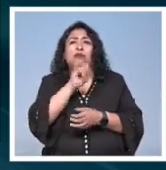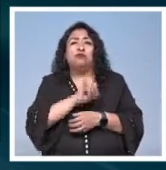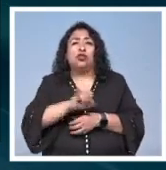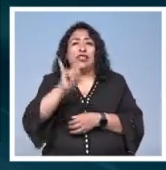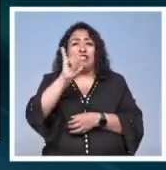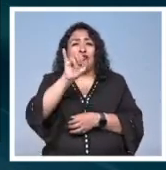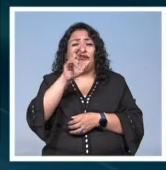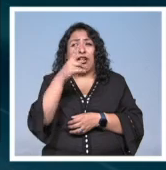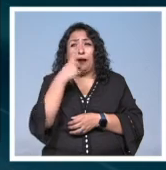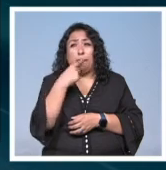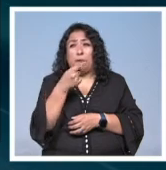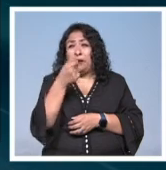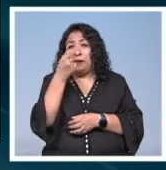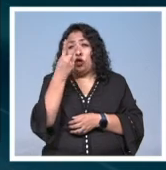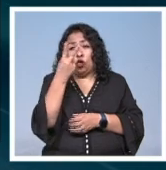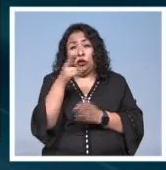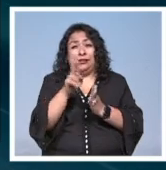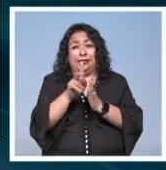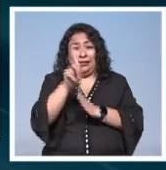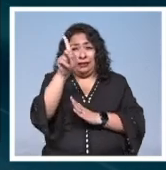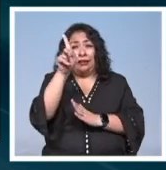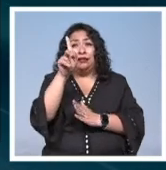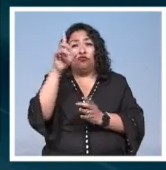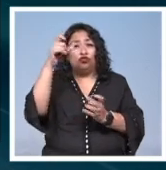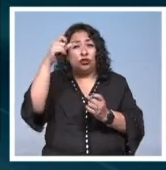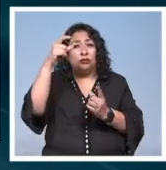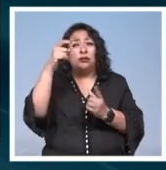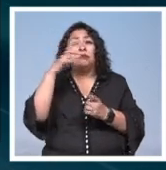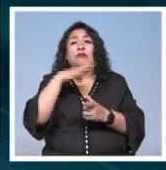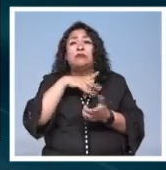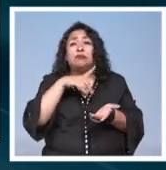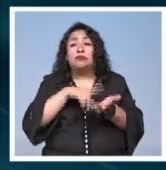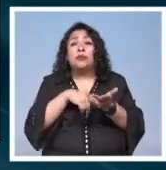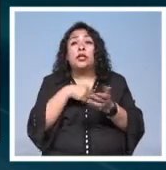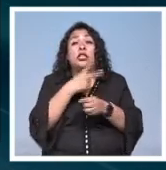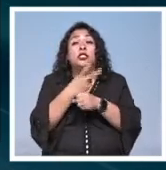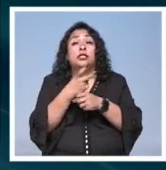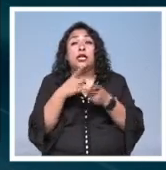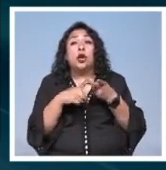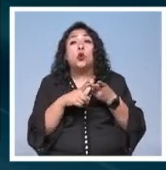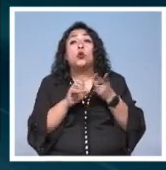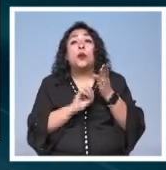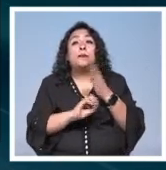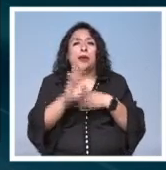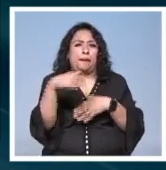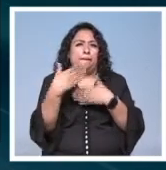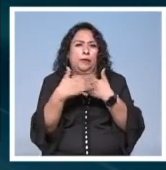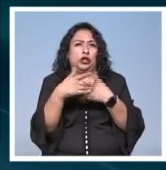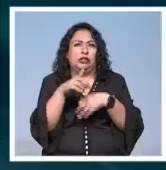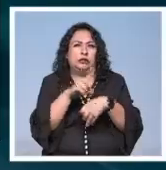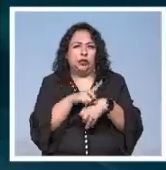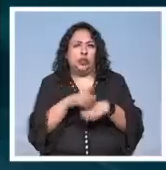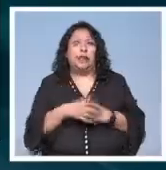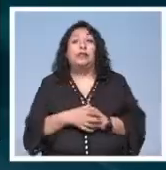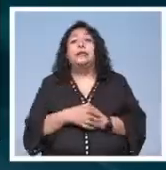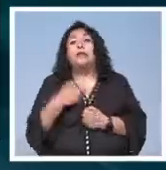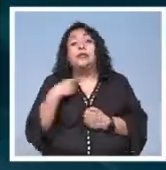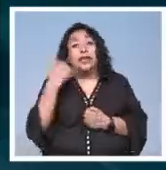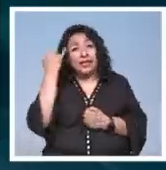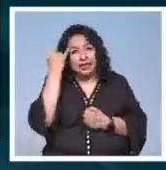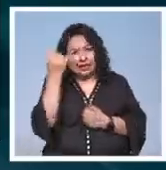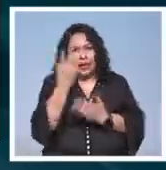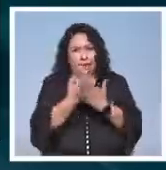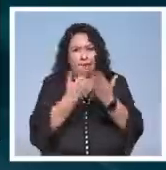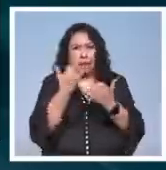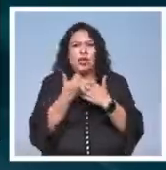este es el primero de dos satélites que contempla la misión el segundo será enviado en los próximos días la idea de este